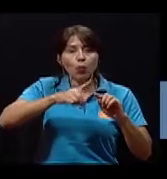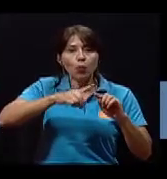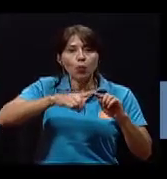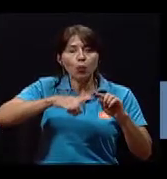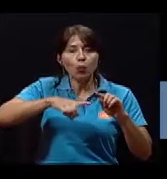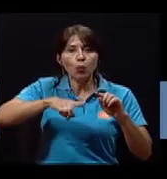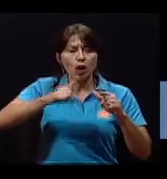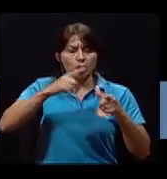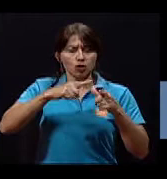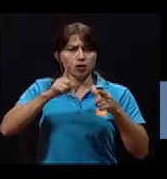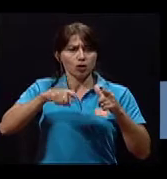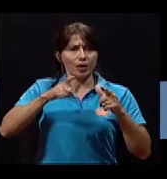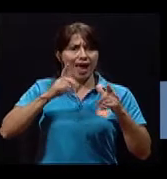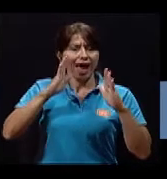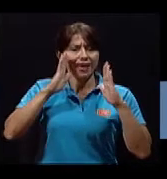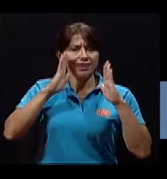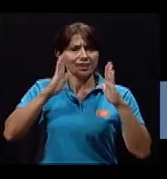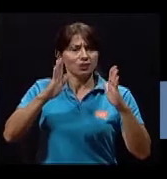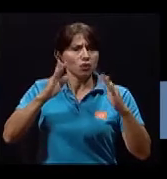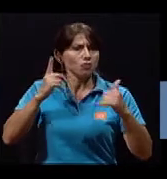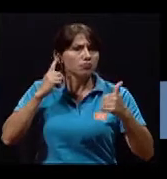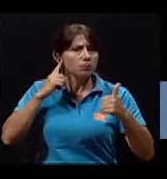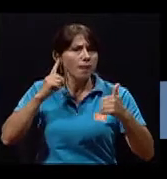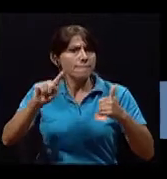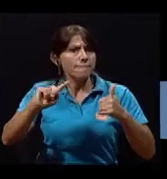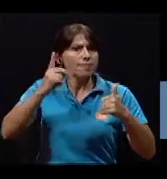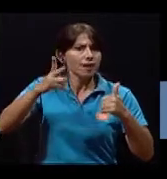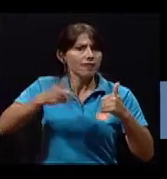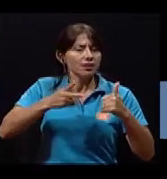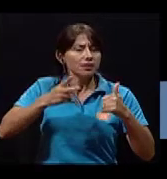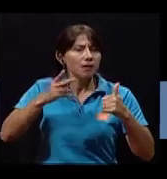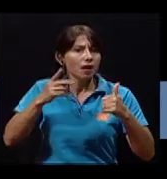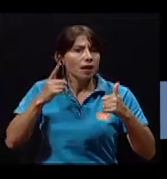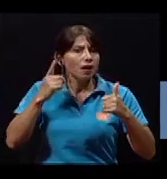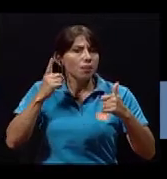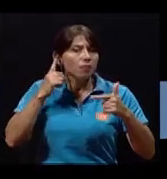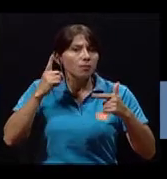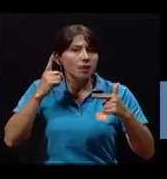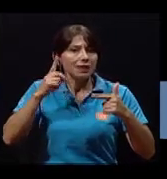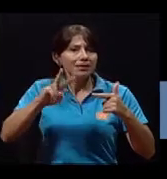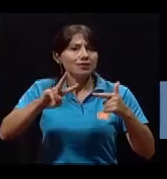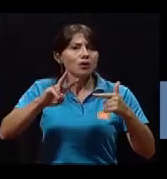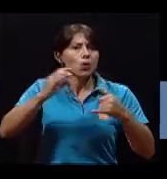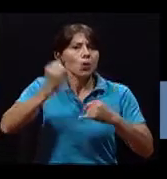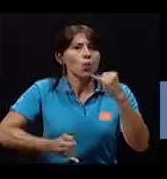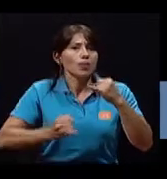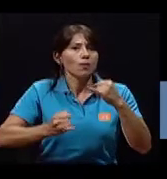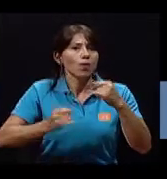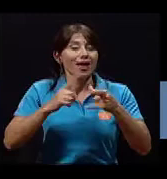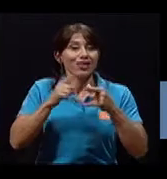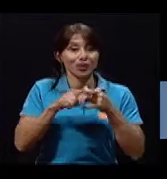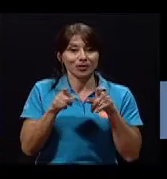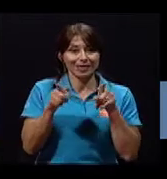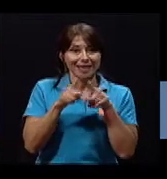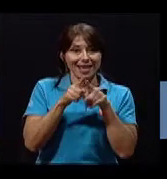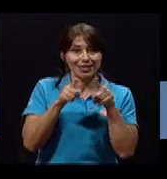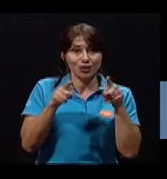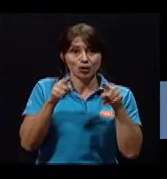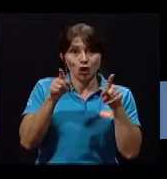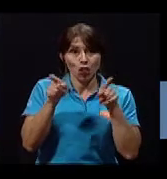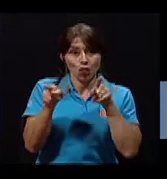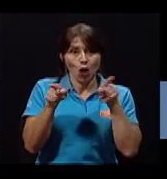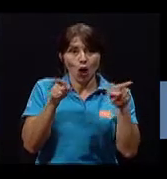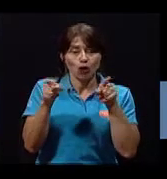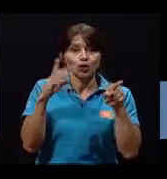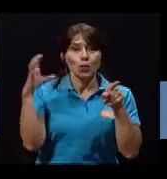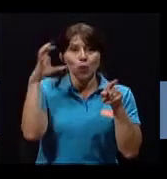donde suena el primer golpe y donde suena el último golpe, porque esas son las dos cifras que me van a dar a mí para decir